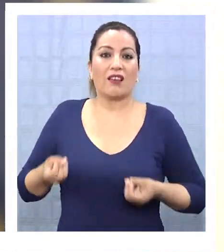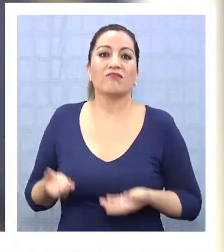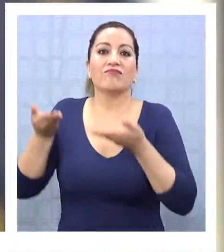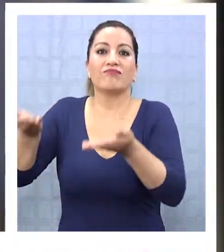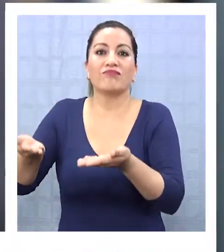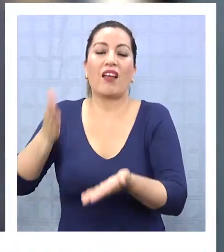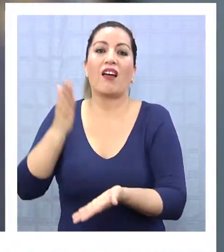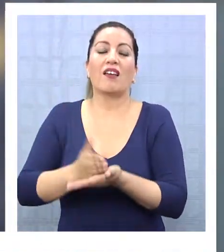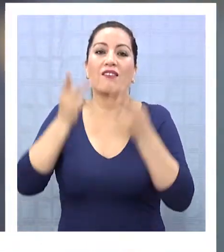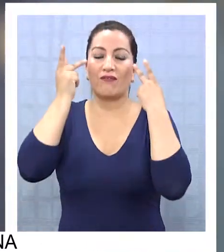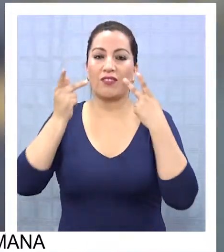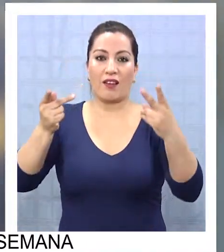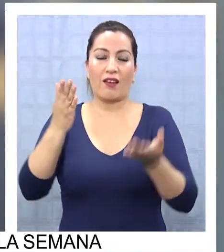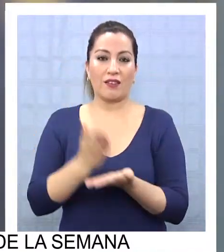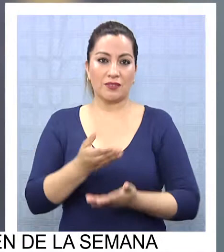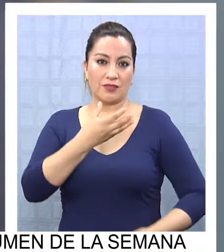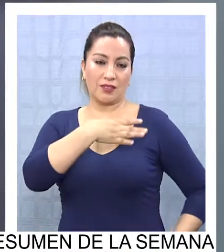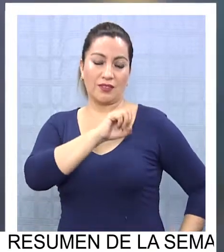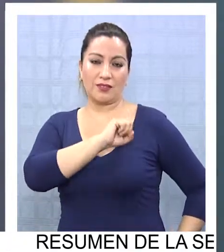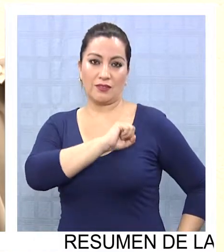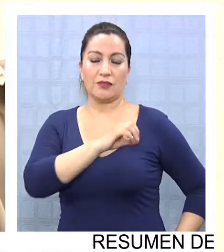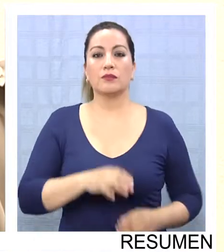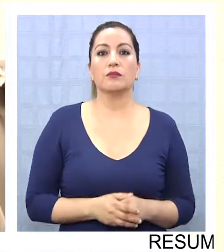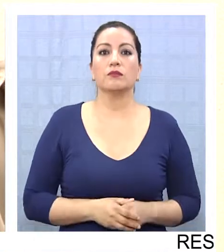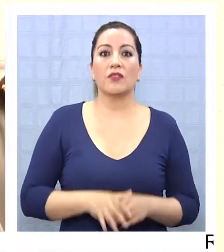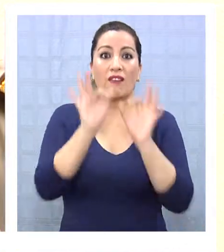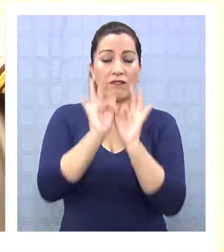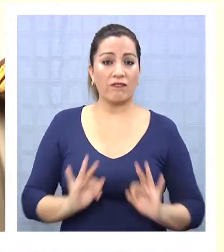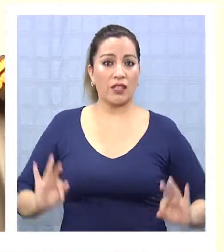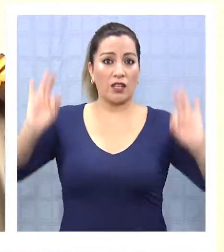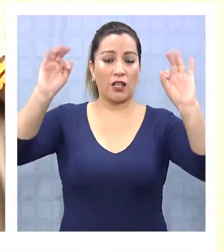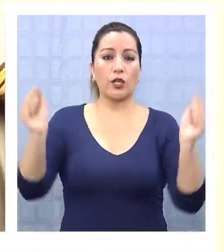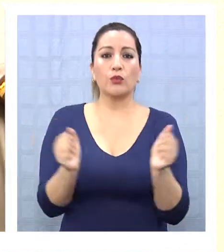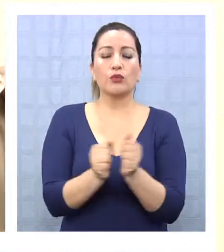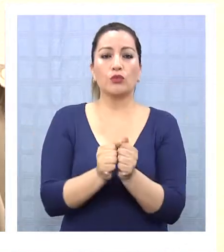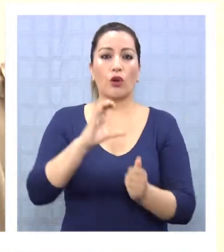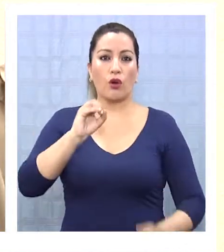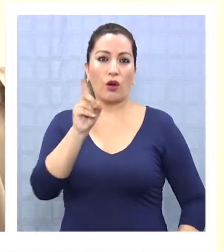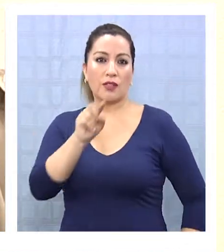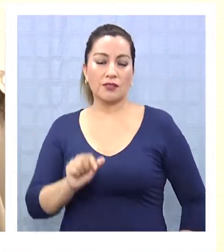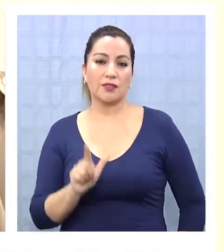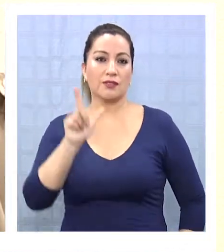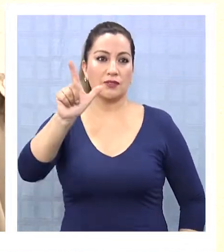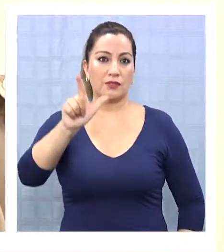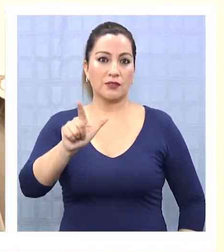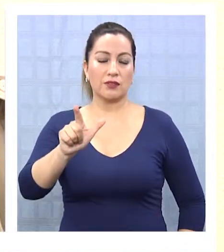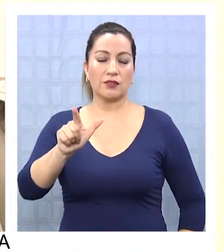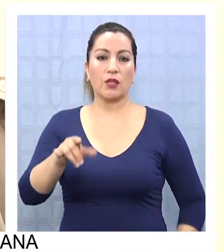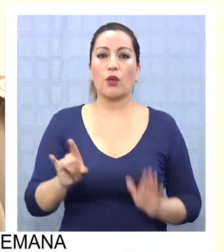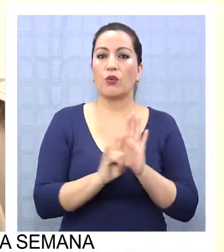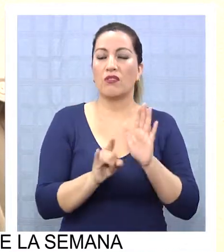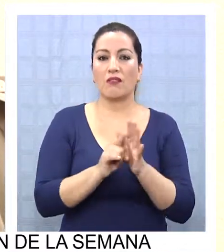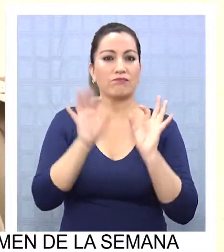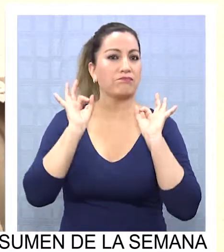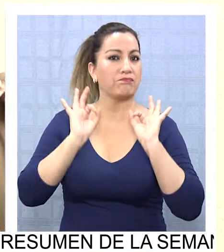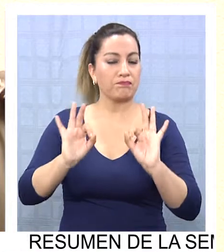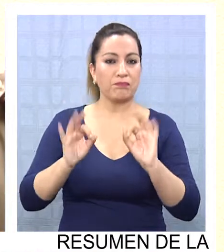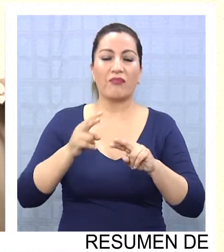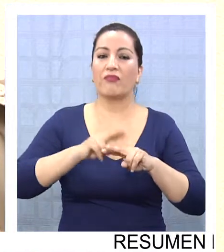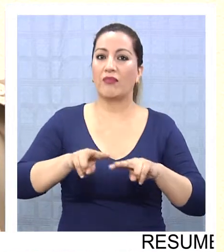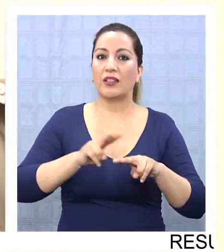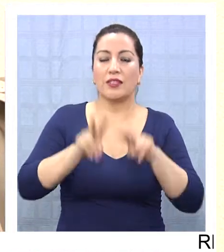trasladarla hasta Santiago. La fiscalía abrió una investigación, lo S7 como personal técnico y unidad especializada, va a